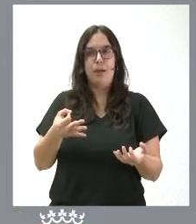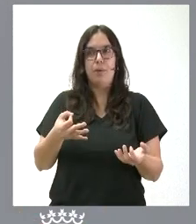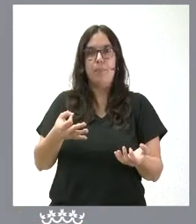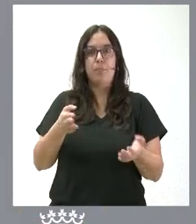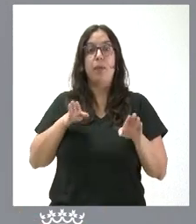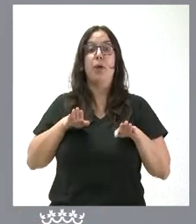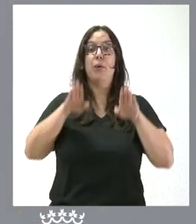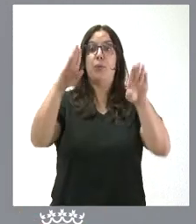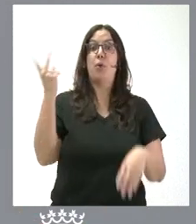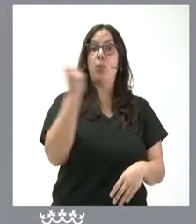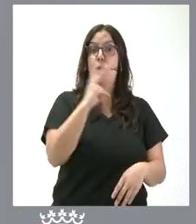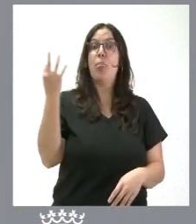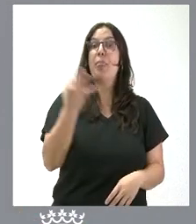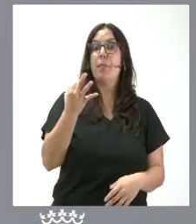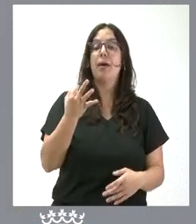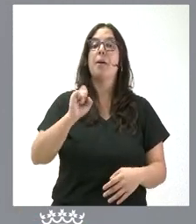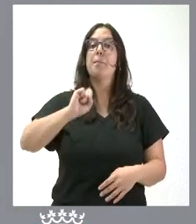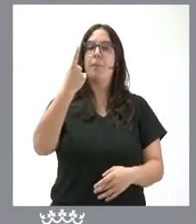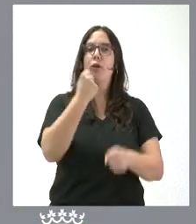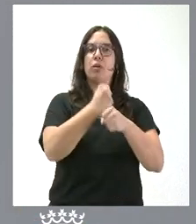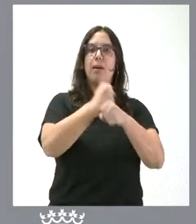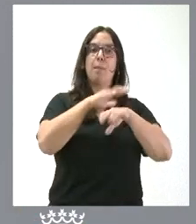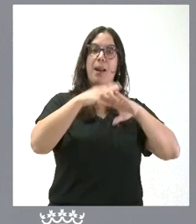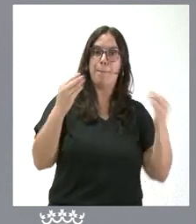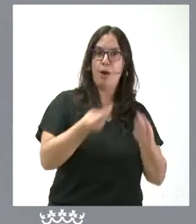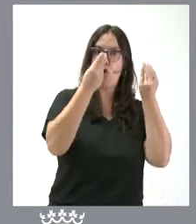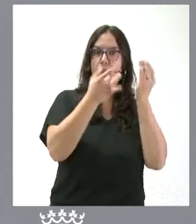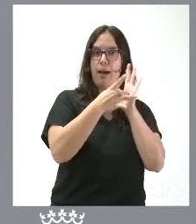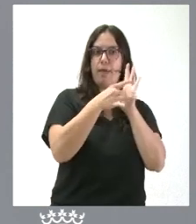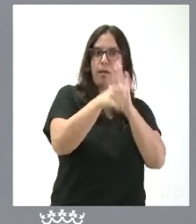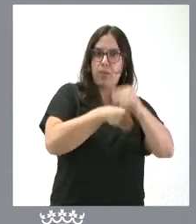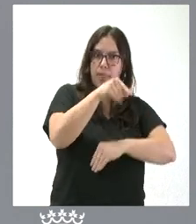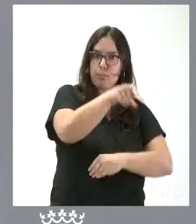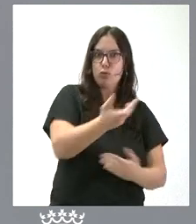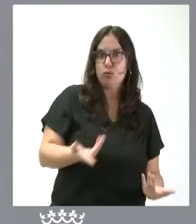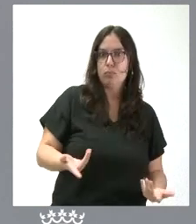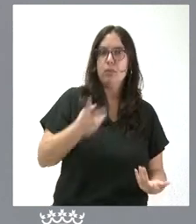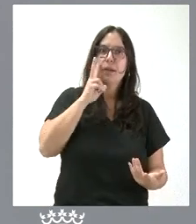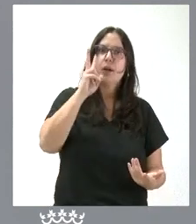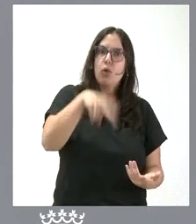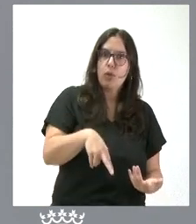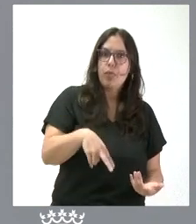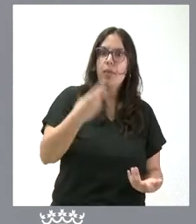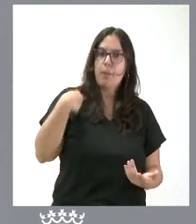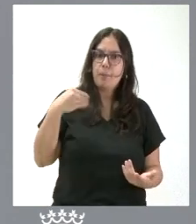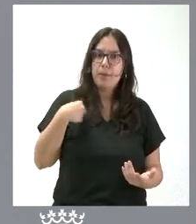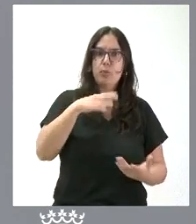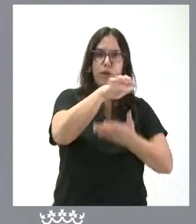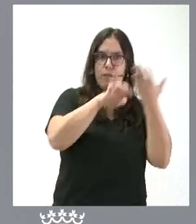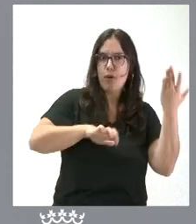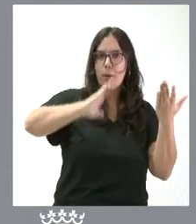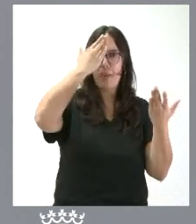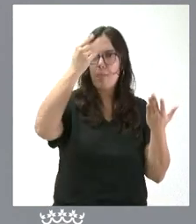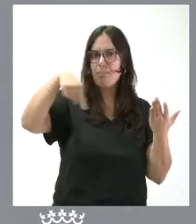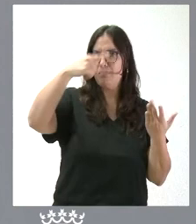Un sentido es trabajar para mejorar la calidad de los servicios públicos. Esto es lo que estamos haciendo, esto es que se nos reconoce en los principales informes que ustedes